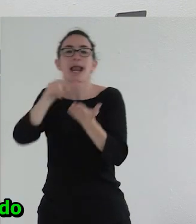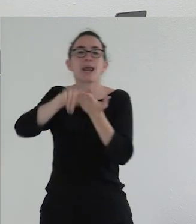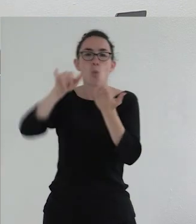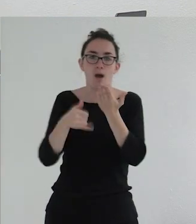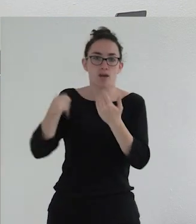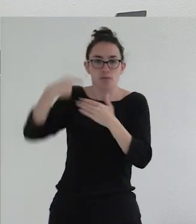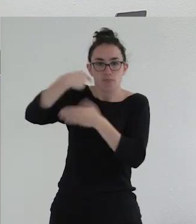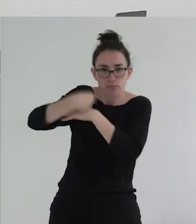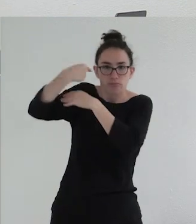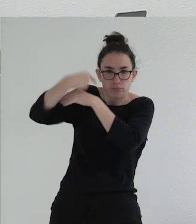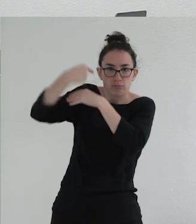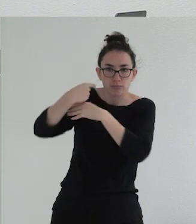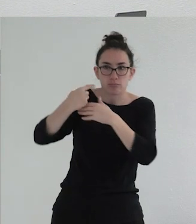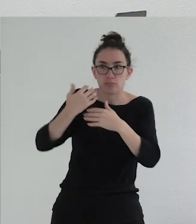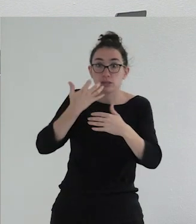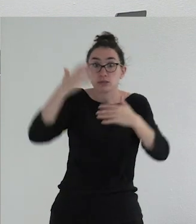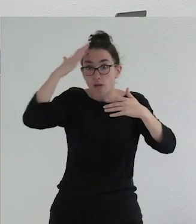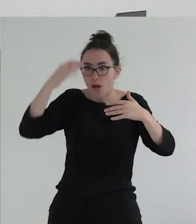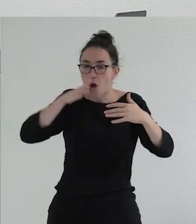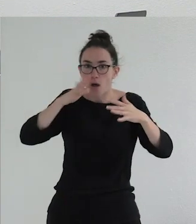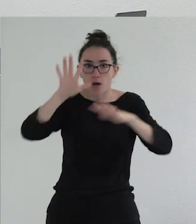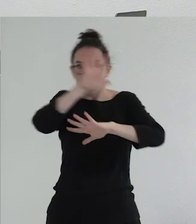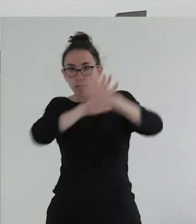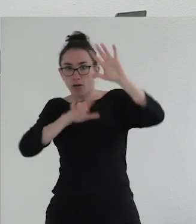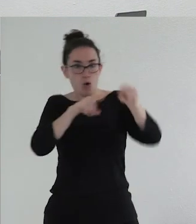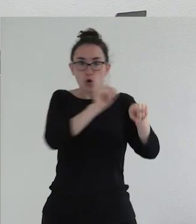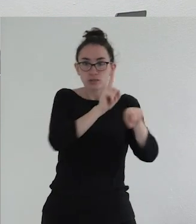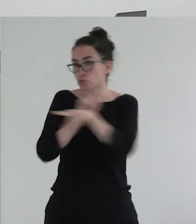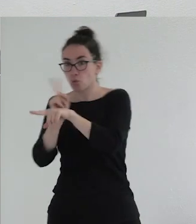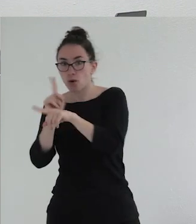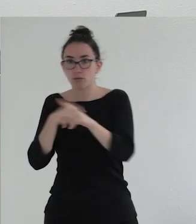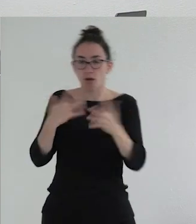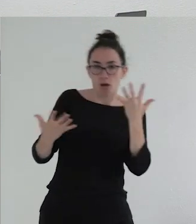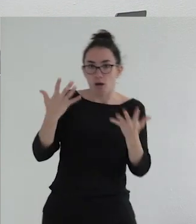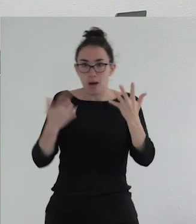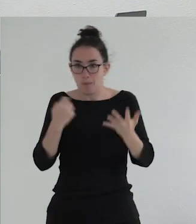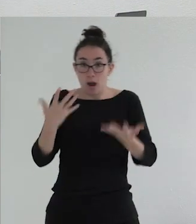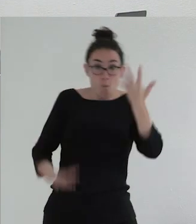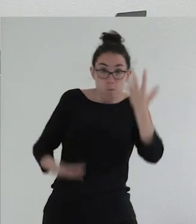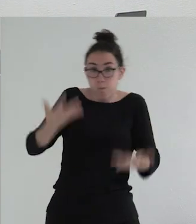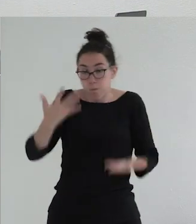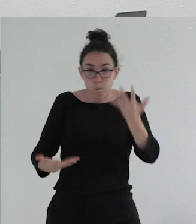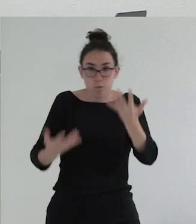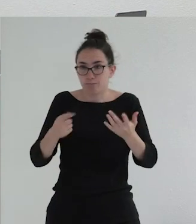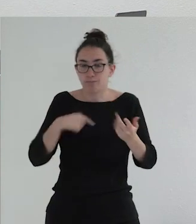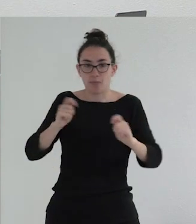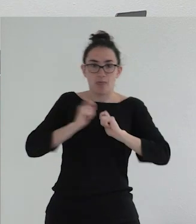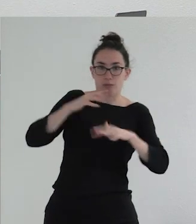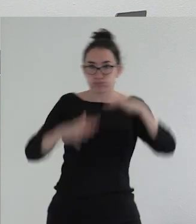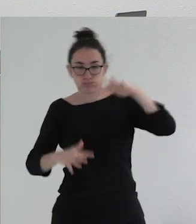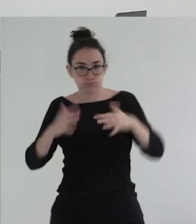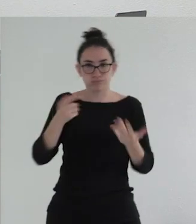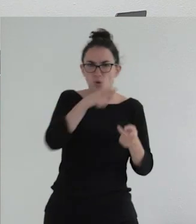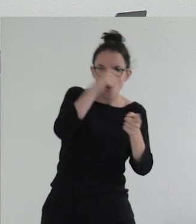pautado. Entonces, es muy desestabilizador para la gente cruzarse con gente que o no sabe si es un hombre o una mujer, es estabilizador no saber si tú